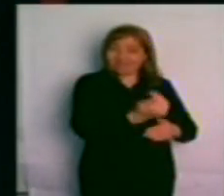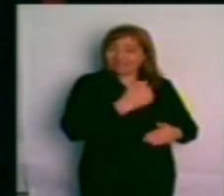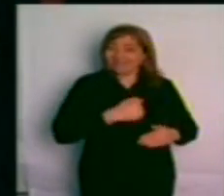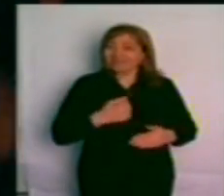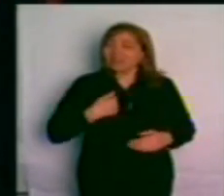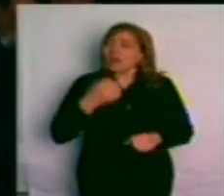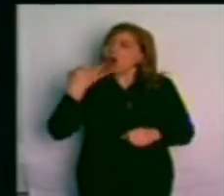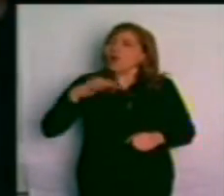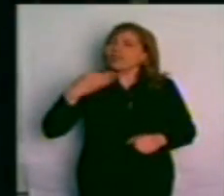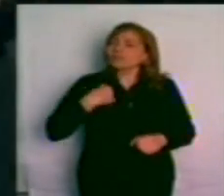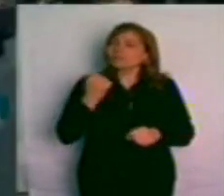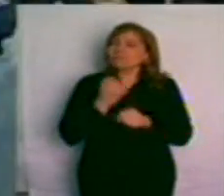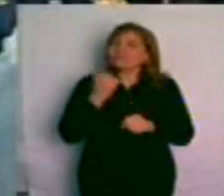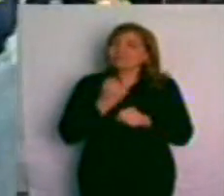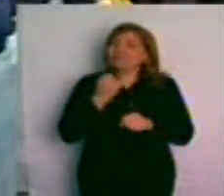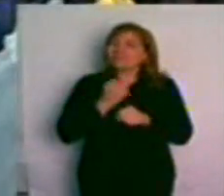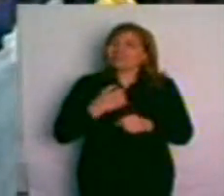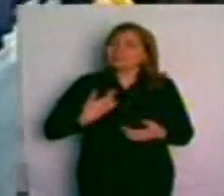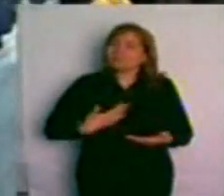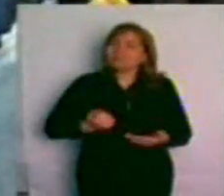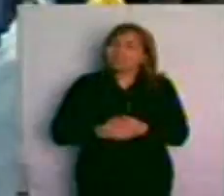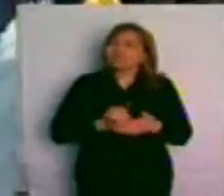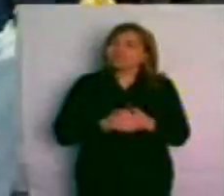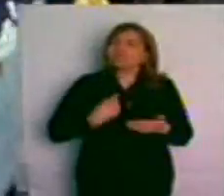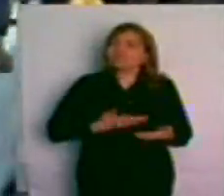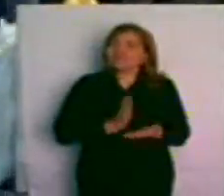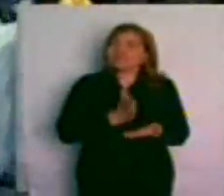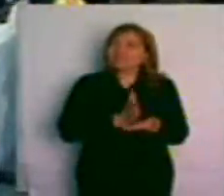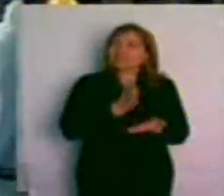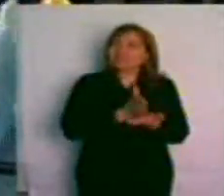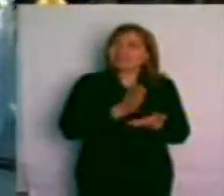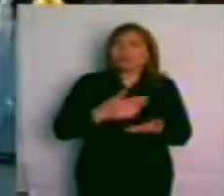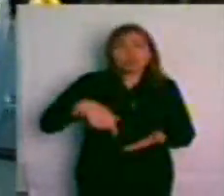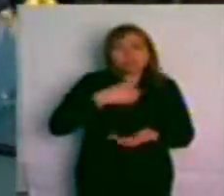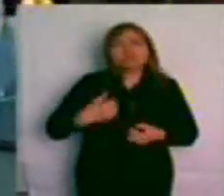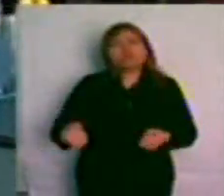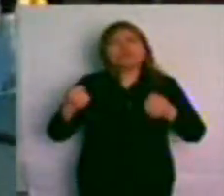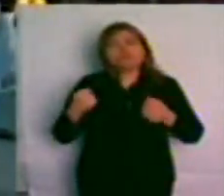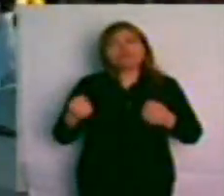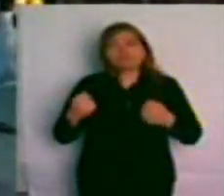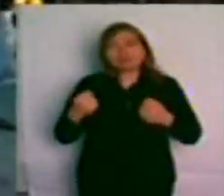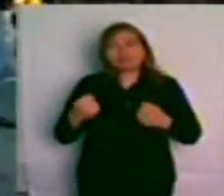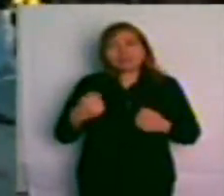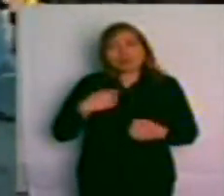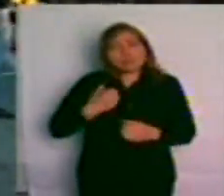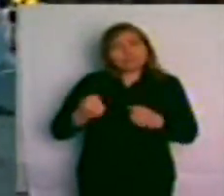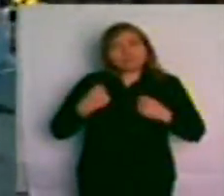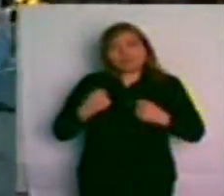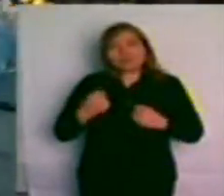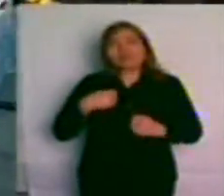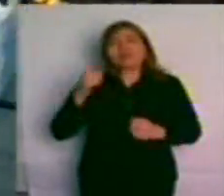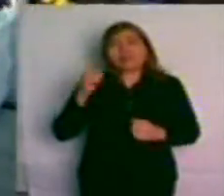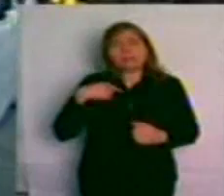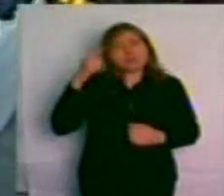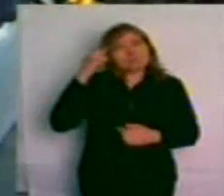los que tenemos la obligación de seguir adelante con más fuerza, con más pasión y con más